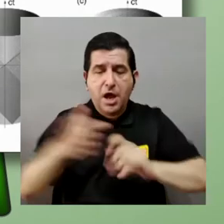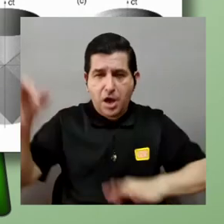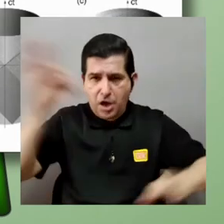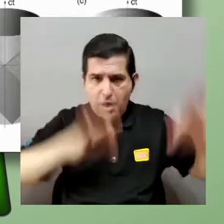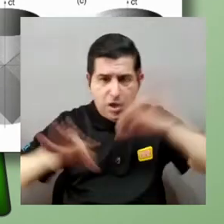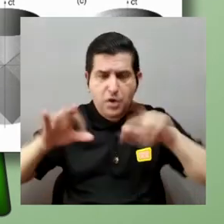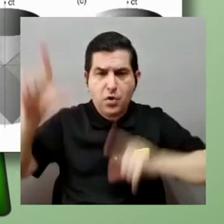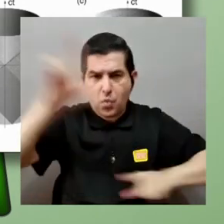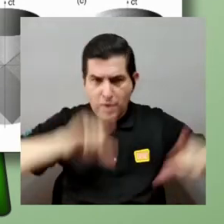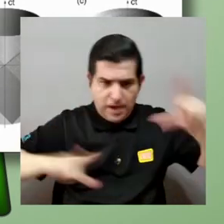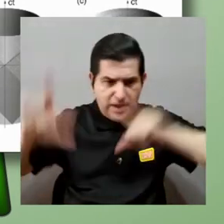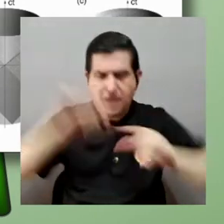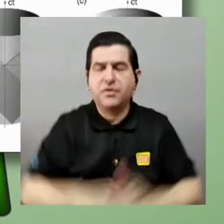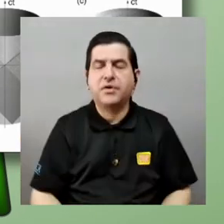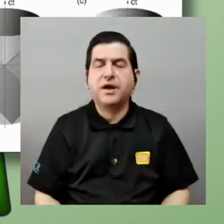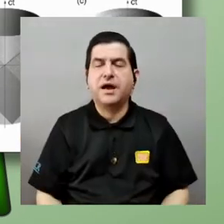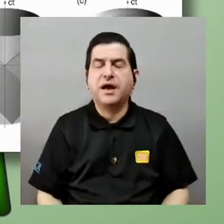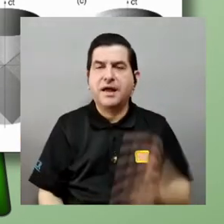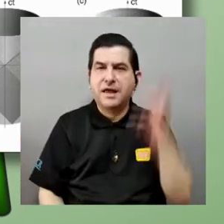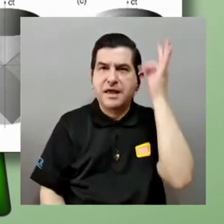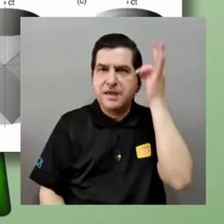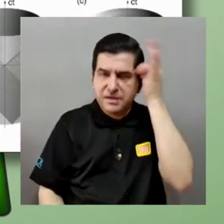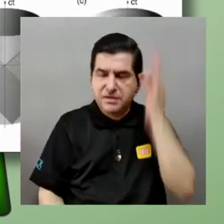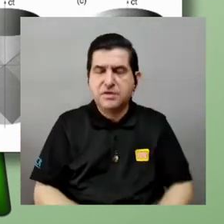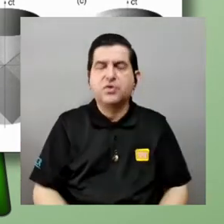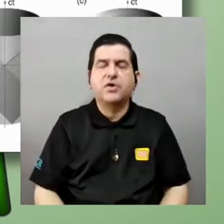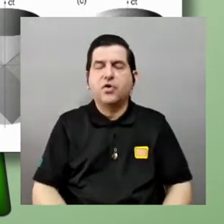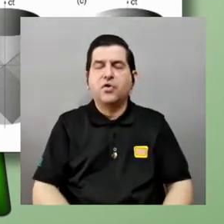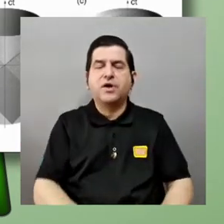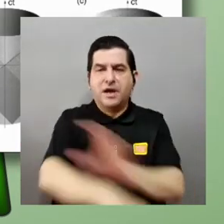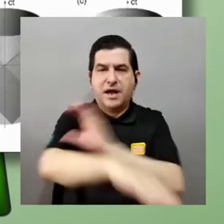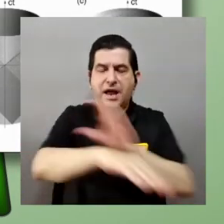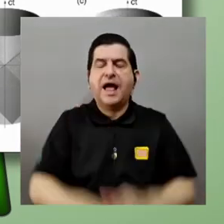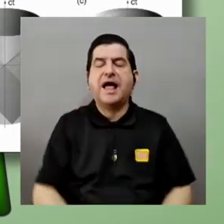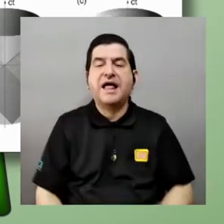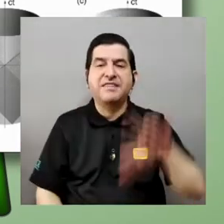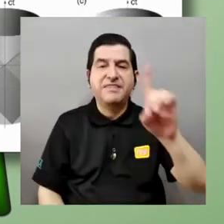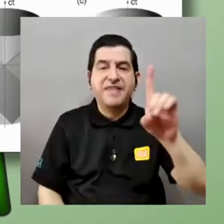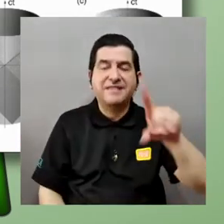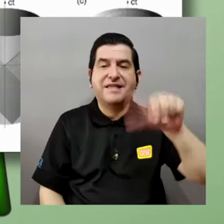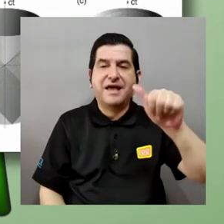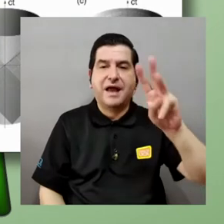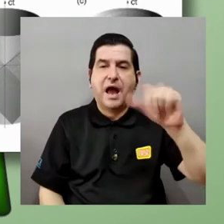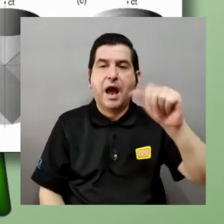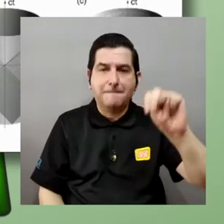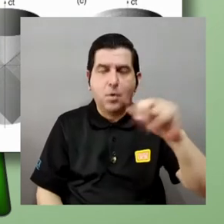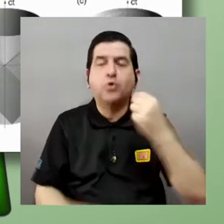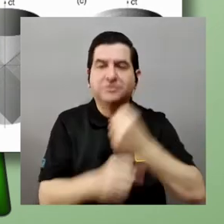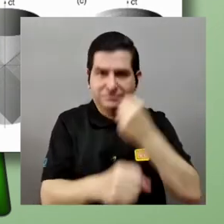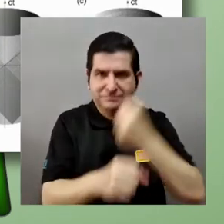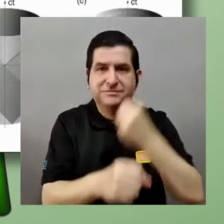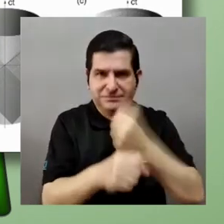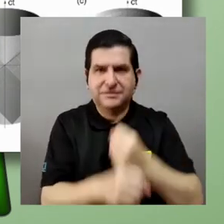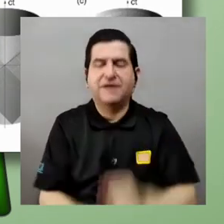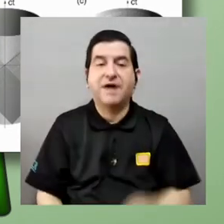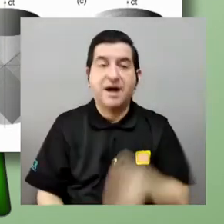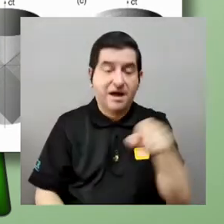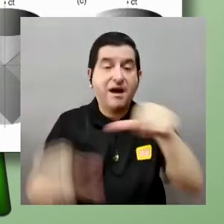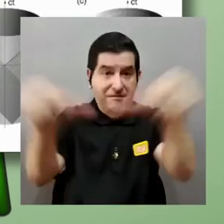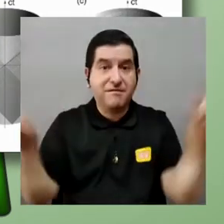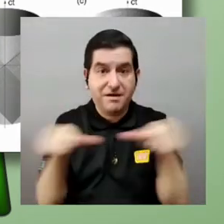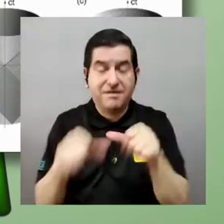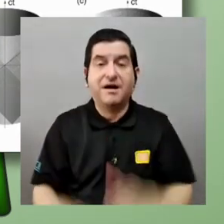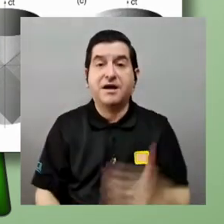de física en el laboratorio de física teórica y computacional Gieter Amon trabaja exactamente en ese campo ¿verdad? de cómo